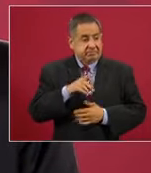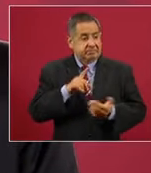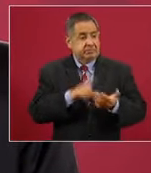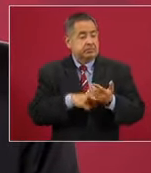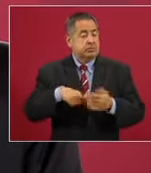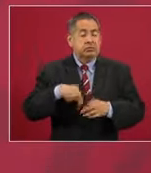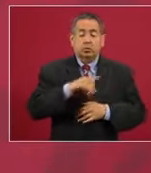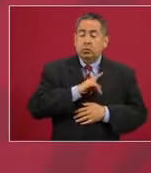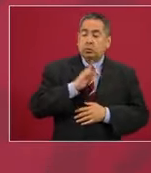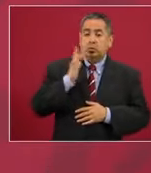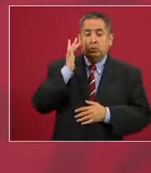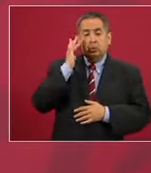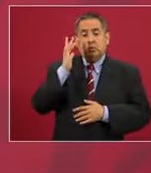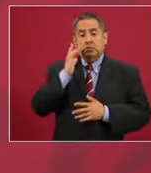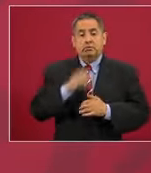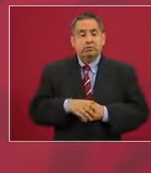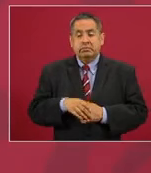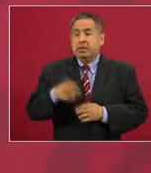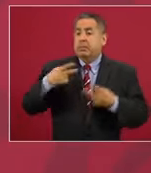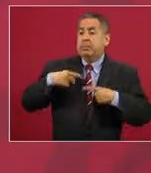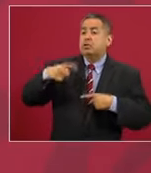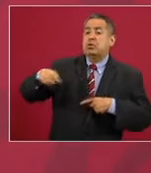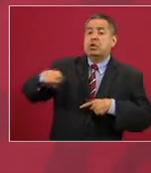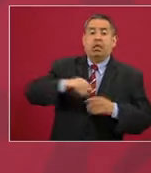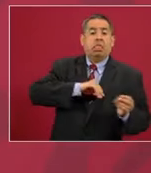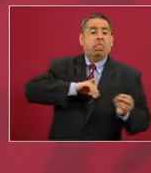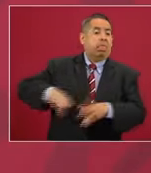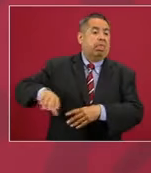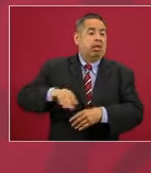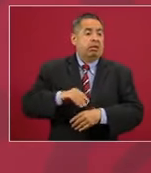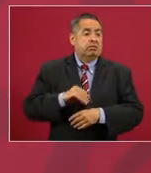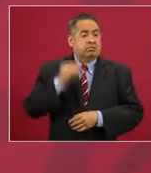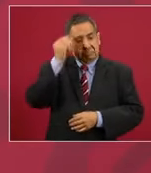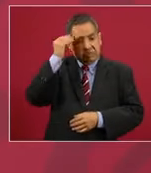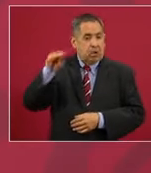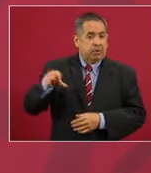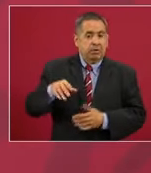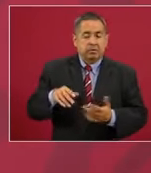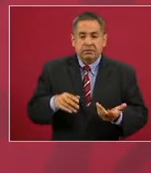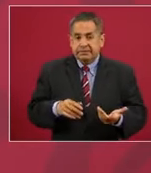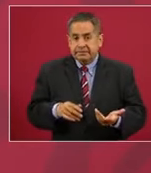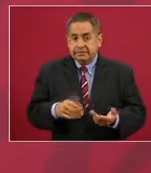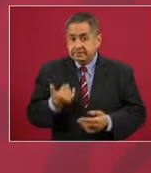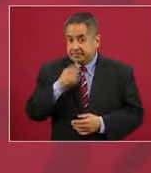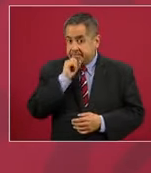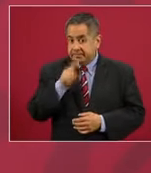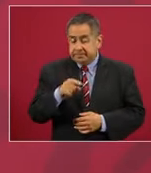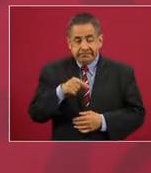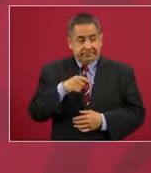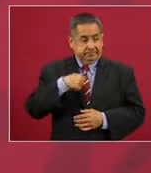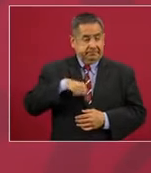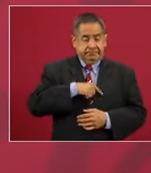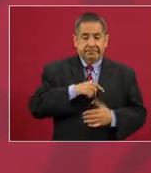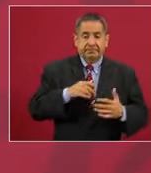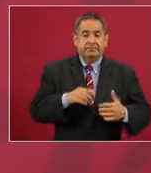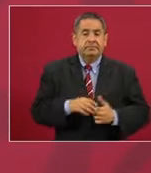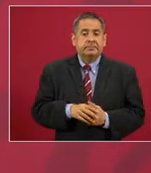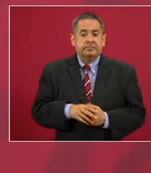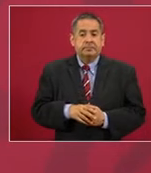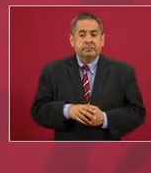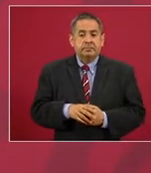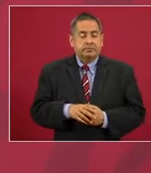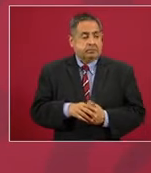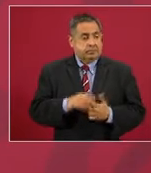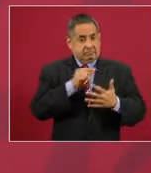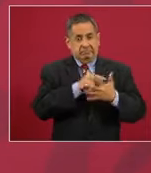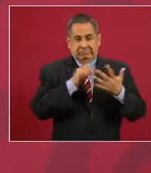en el olvido al pueblo y además encima